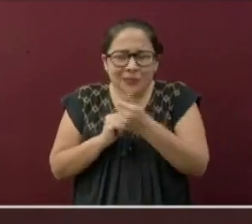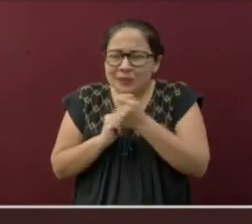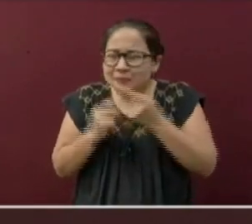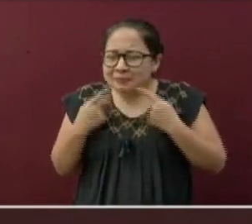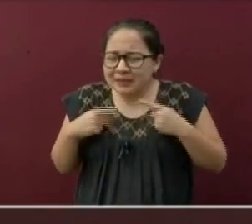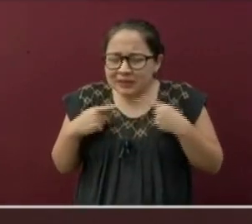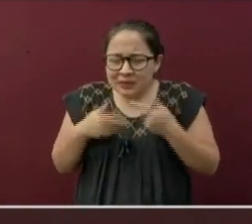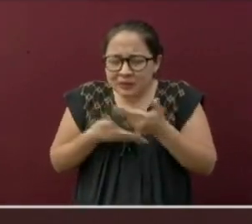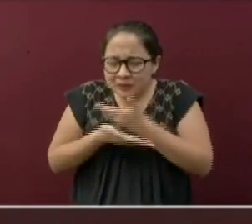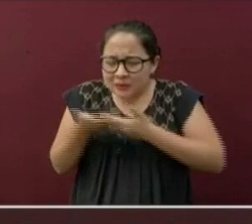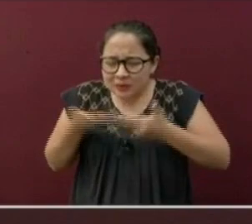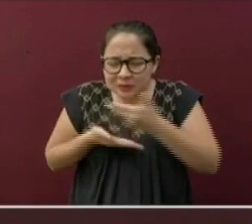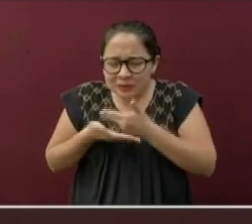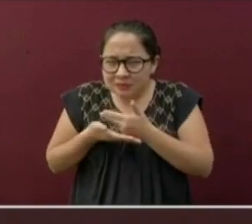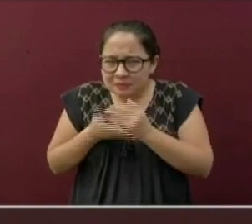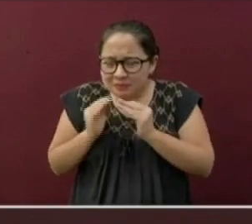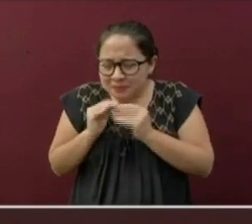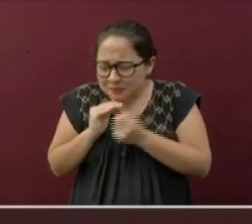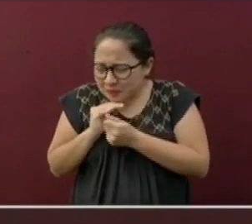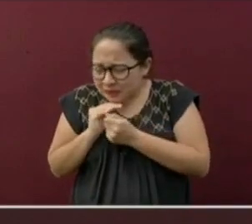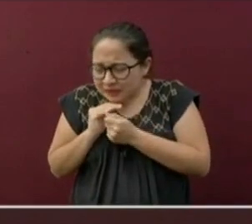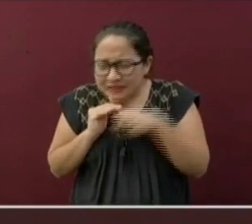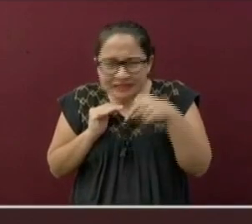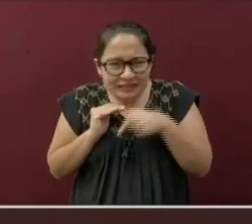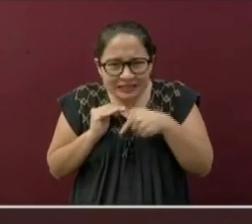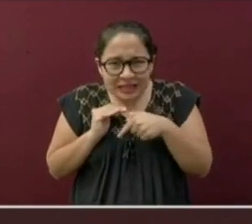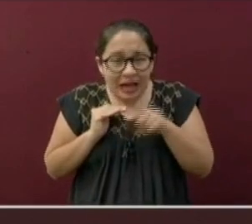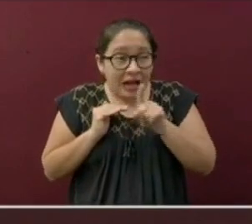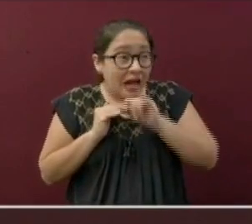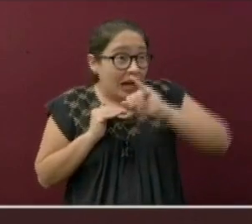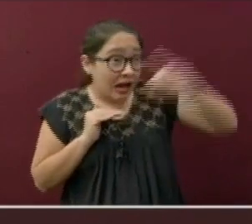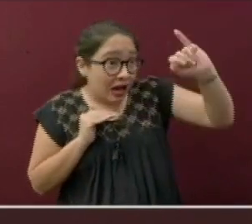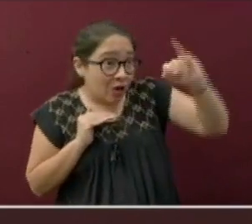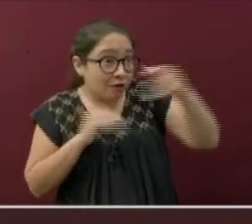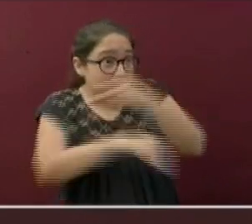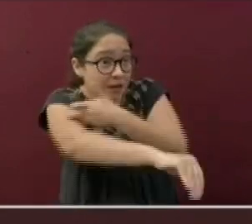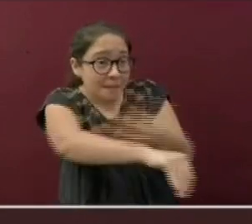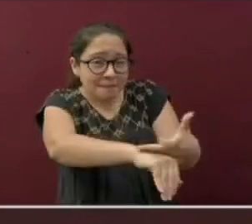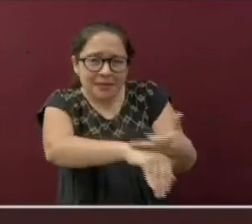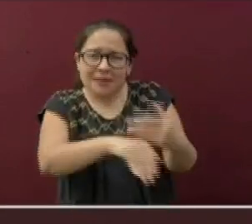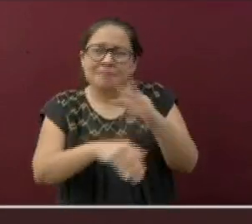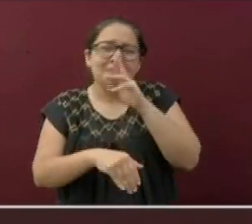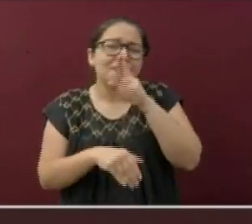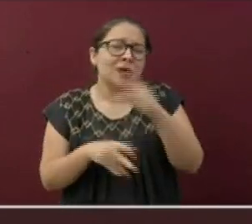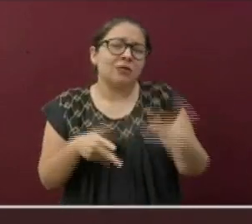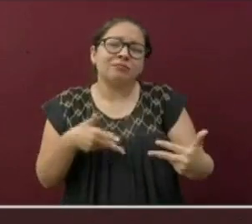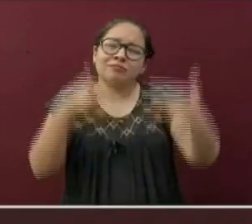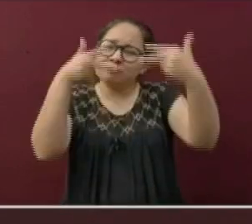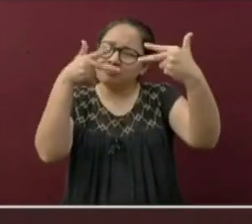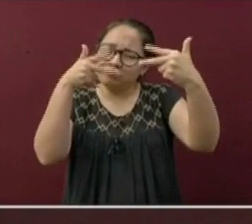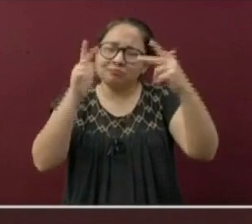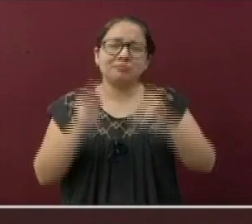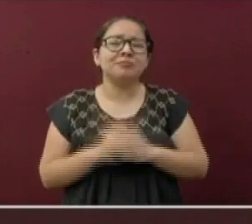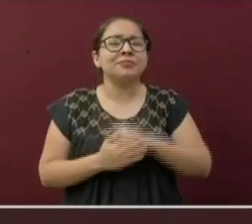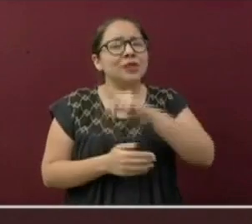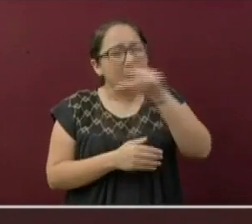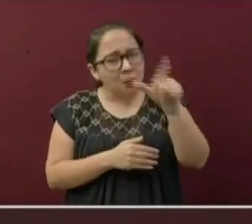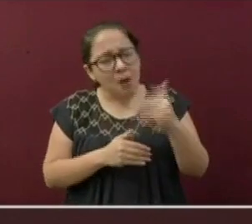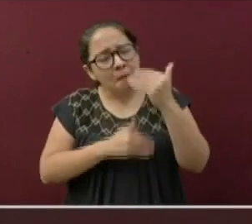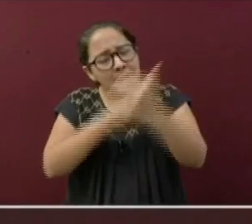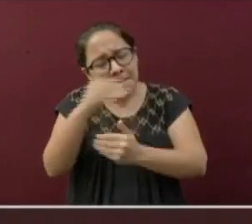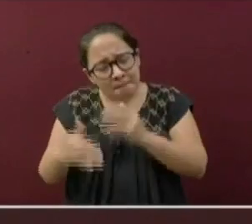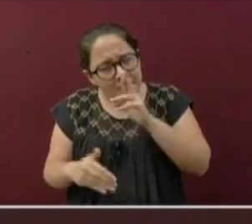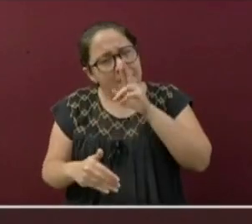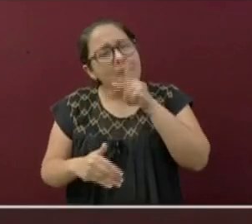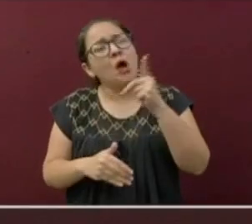lejanos, vía virtual, sin riesgo de contagio. Ya vendrán los tiempos mejores